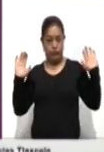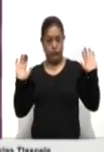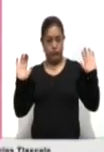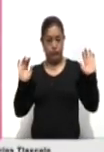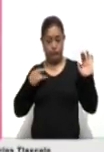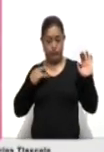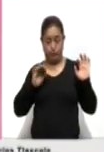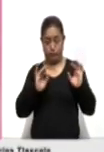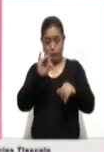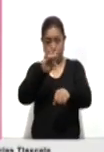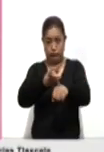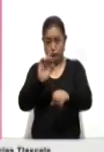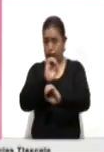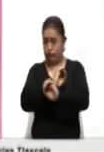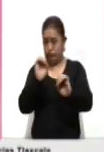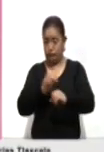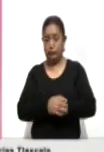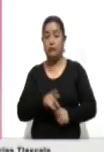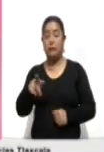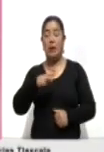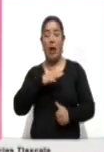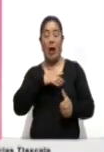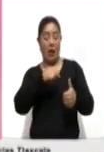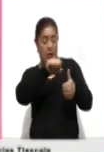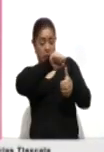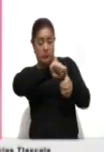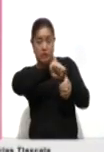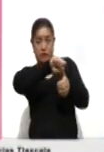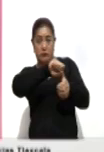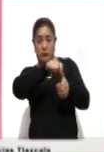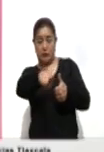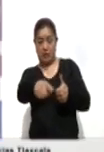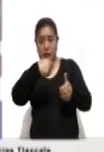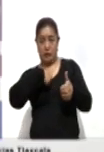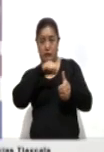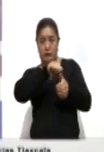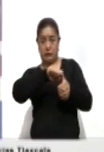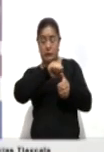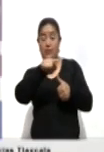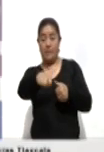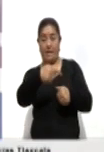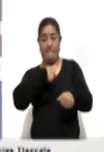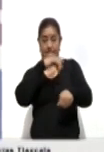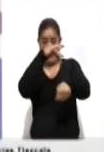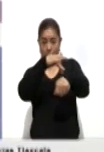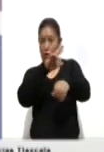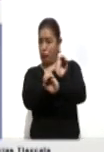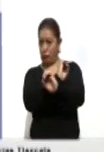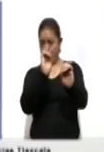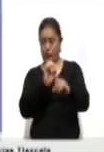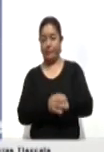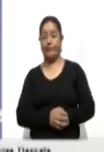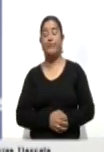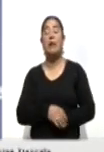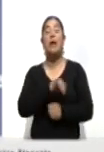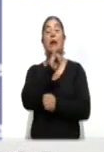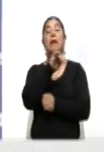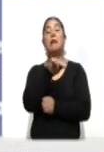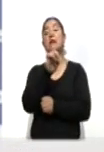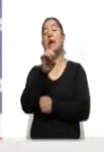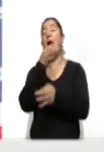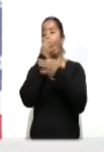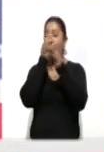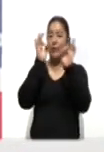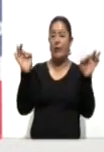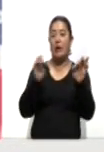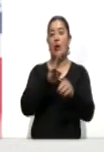cuidar que se coloque tinta indeleble en el dedo sin tener contacto. Cabe señalar que el INE ha traducido este decálogo en náhuatl con